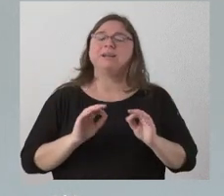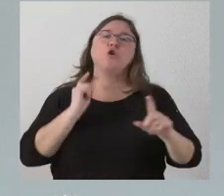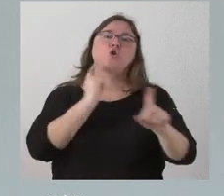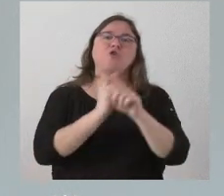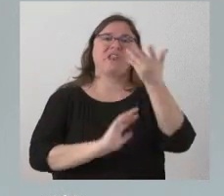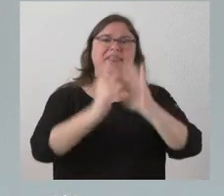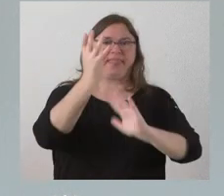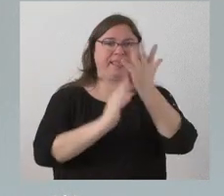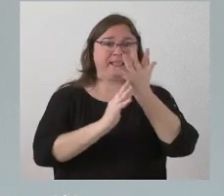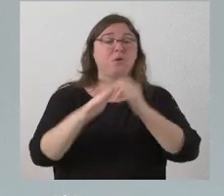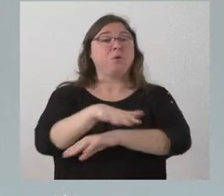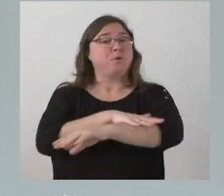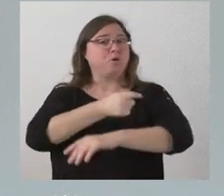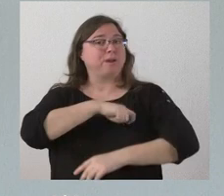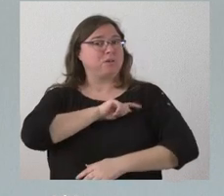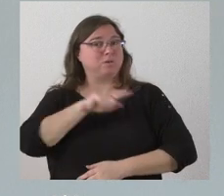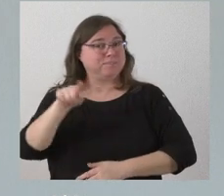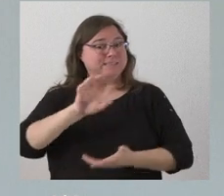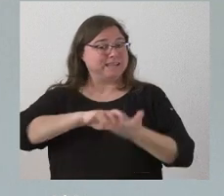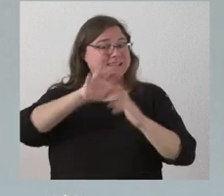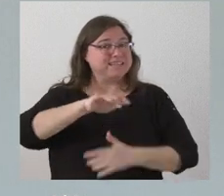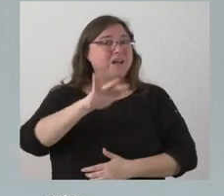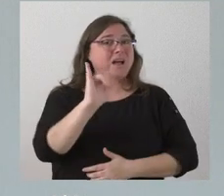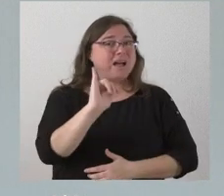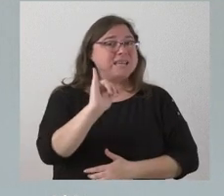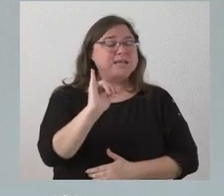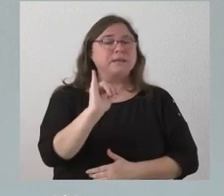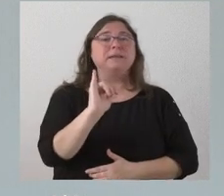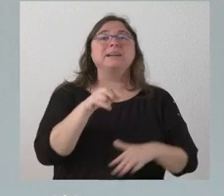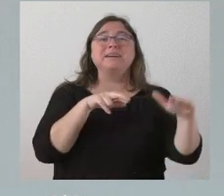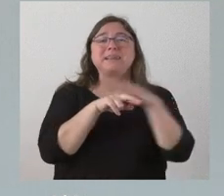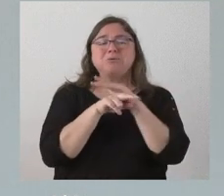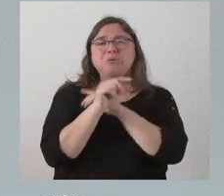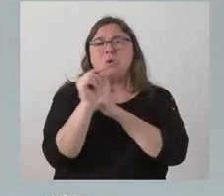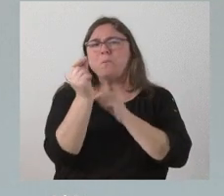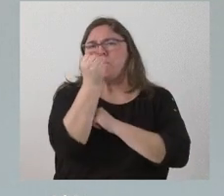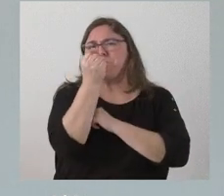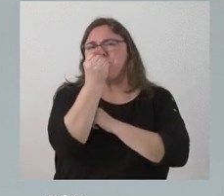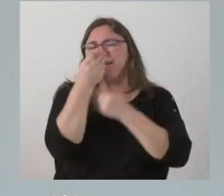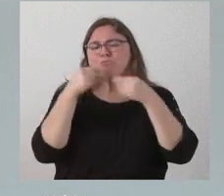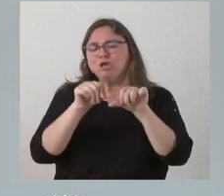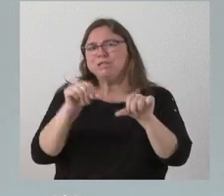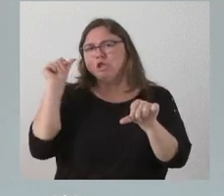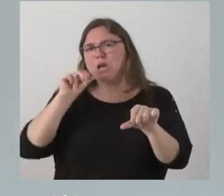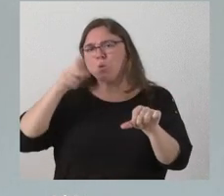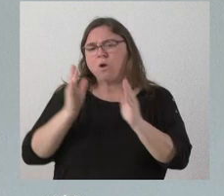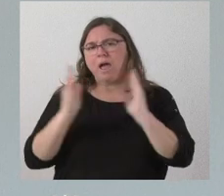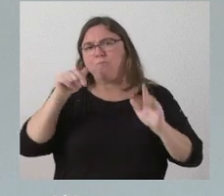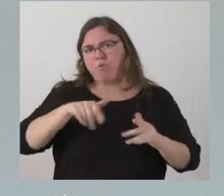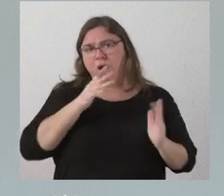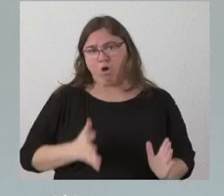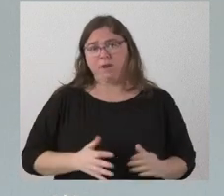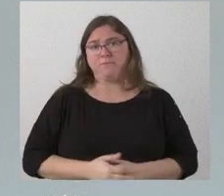y el Gobierno de España tiene en Castilla y León los medios más reducidos que ha tenido nunca en su historia para esta época del año